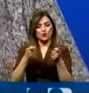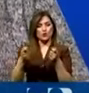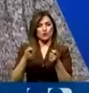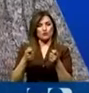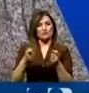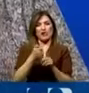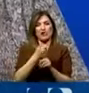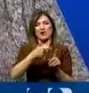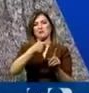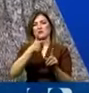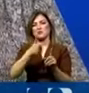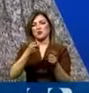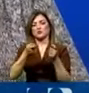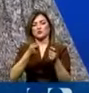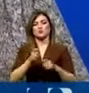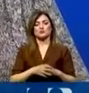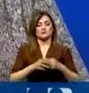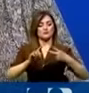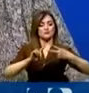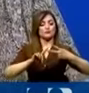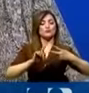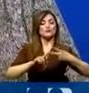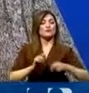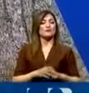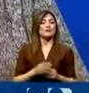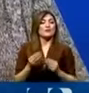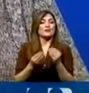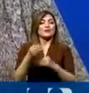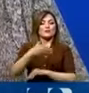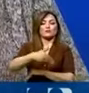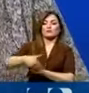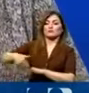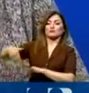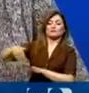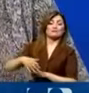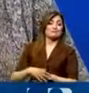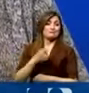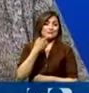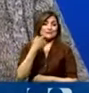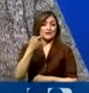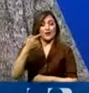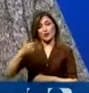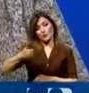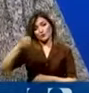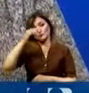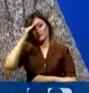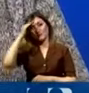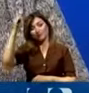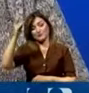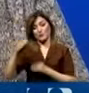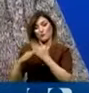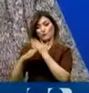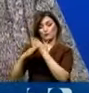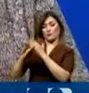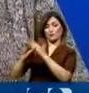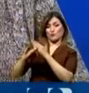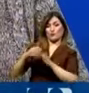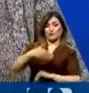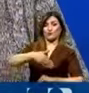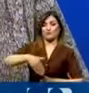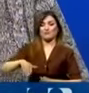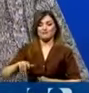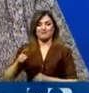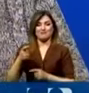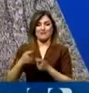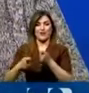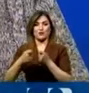rápidamente es, ¿qué se está haciendo en las fronteras? Porque decía el coronel Zárate, si blindáramos las fronteras, no tendríamos lo que estamos viviendo en las